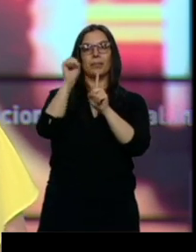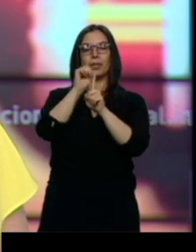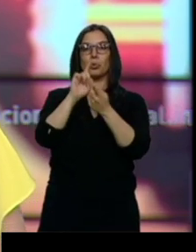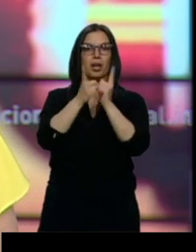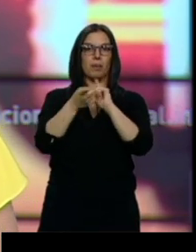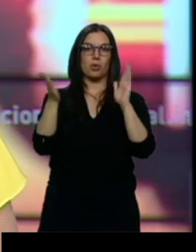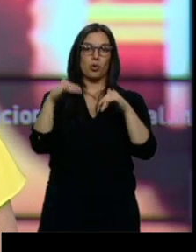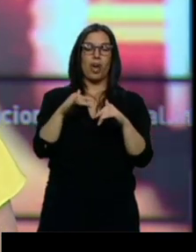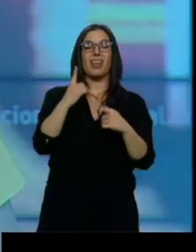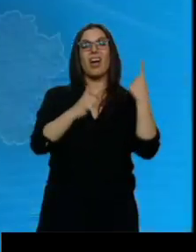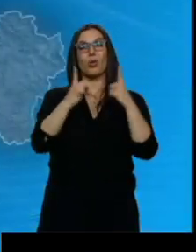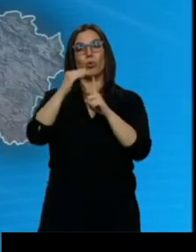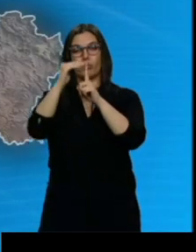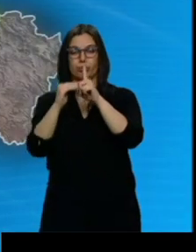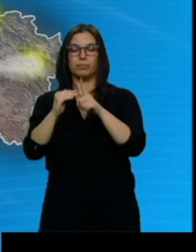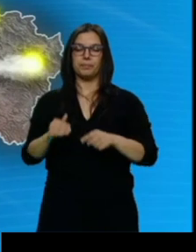ligero descenso.